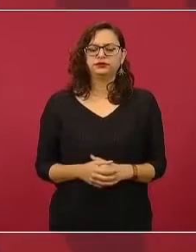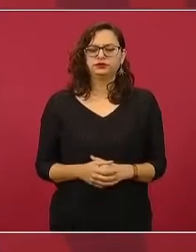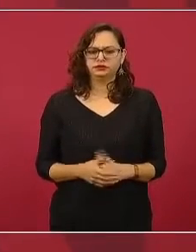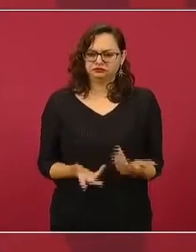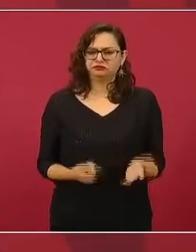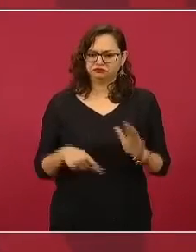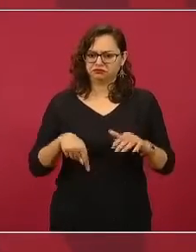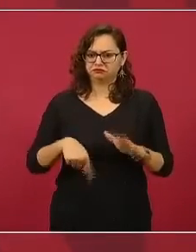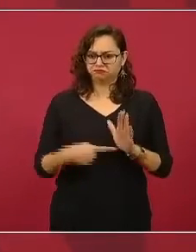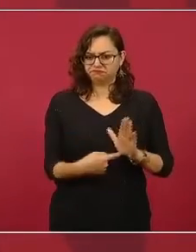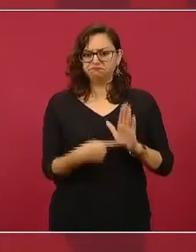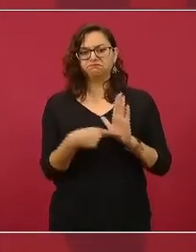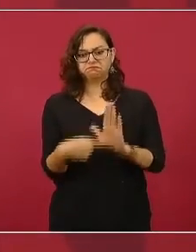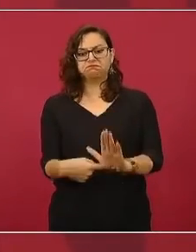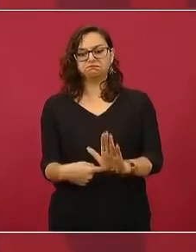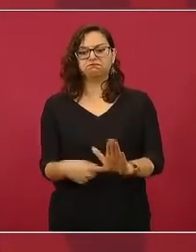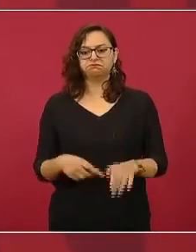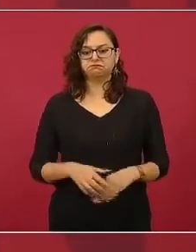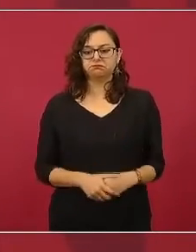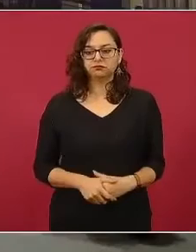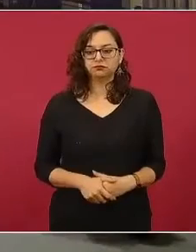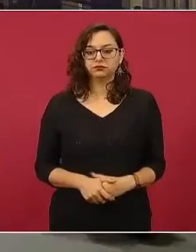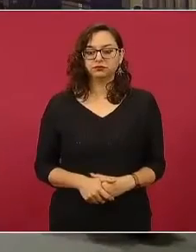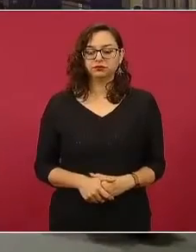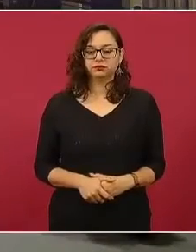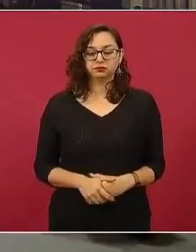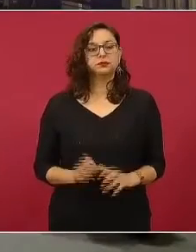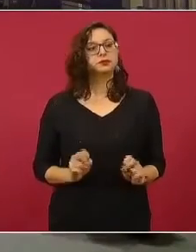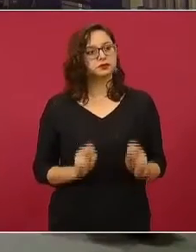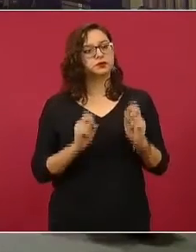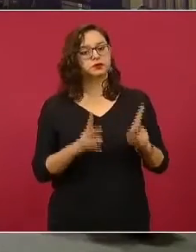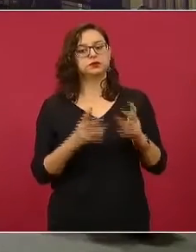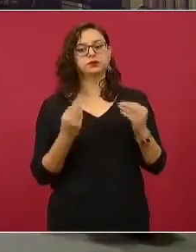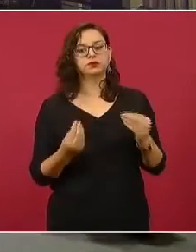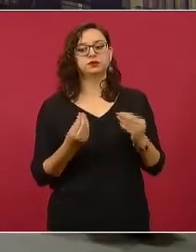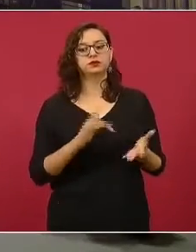lo damos a conocer, si te parece. Ok, muchas gracias, presidente.